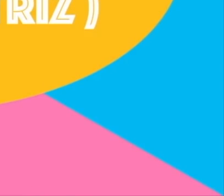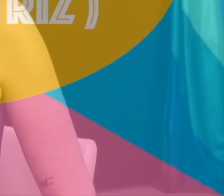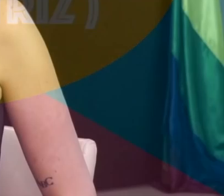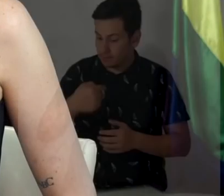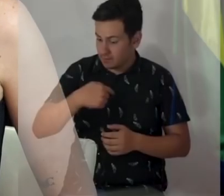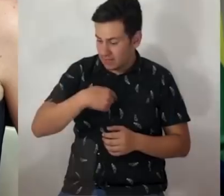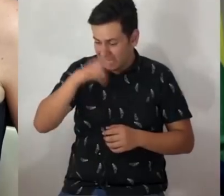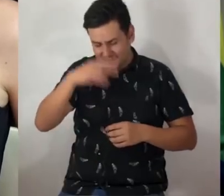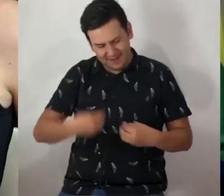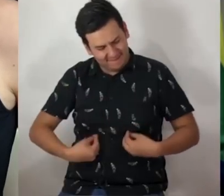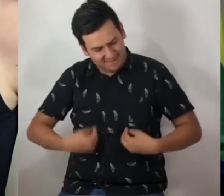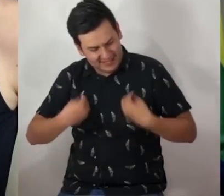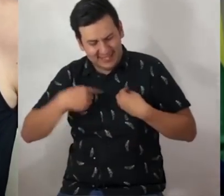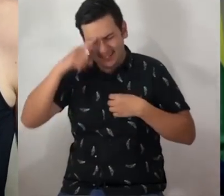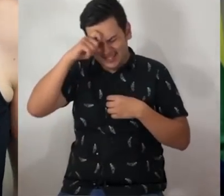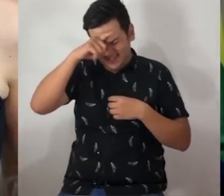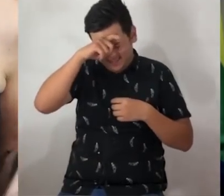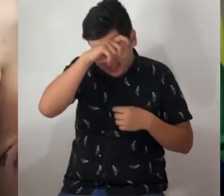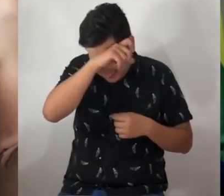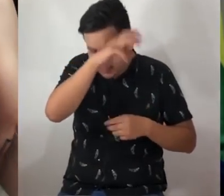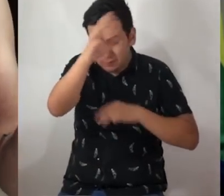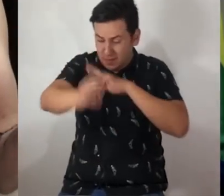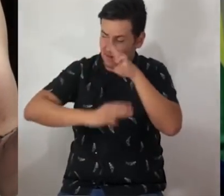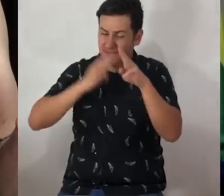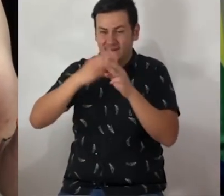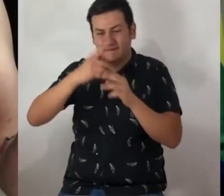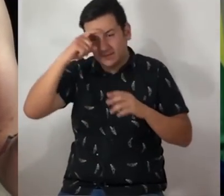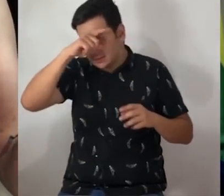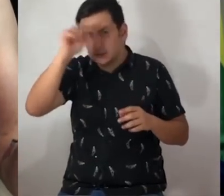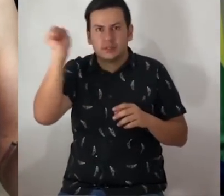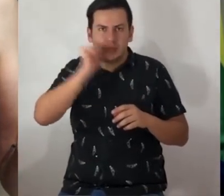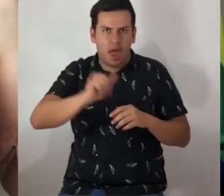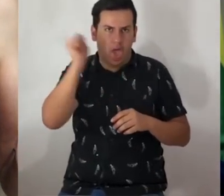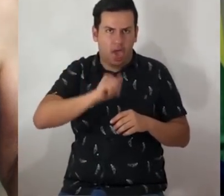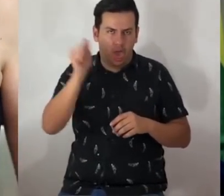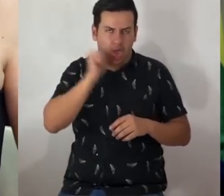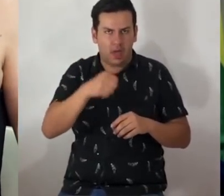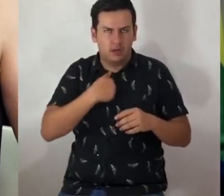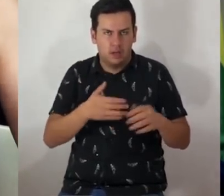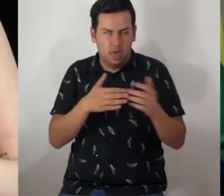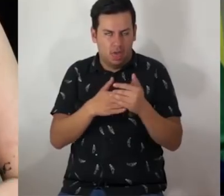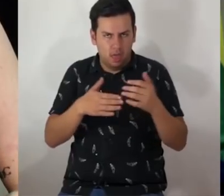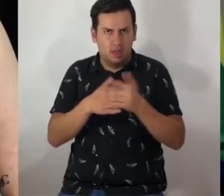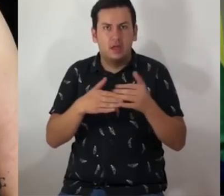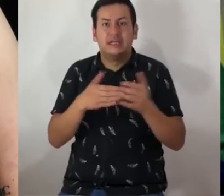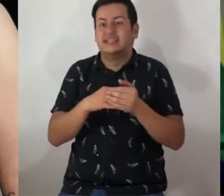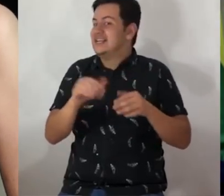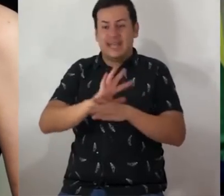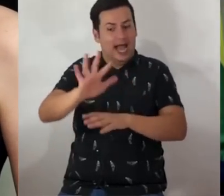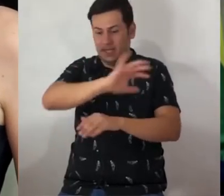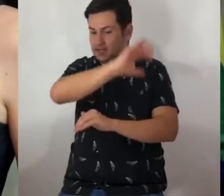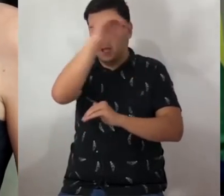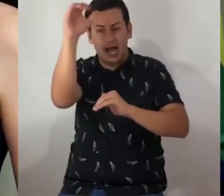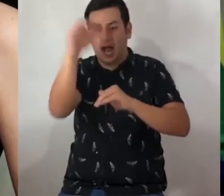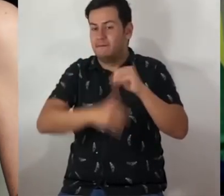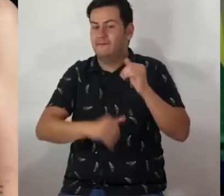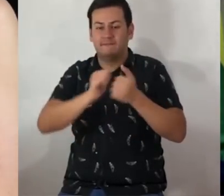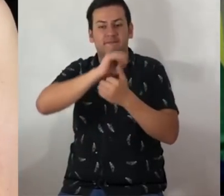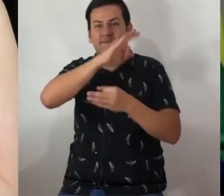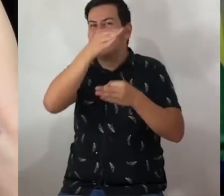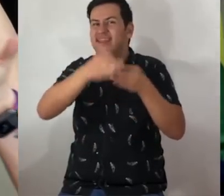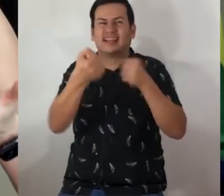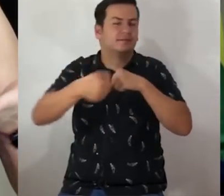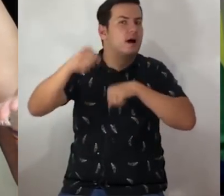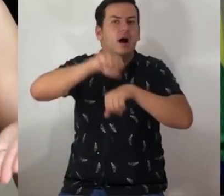La vida es difícil, el mundo es difícil y como que sin importar dónde estemos, siempre vamos a querer lo que no tenemos. así es. Se acabó el fin de semana chiquito